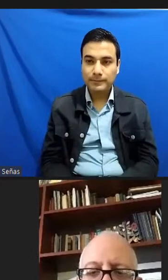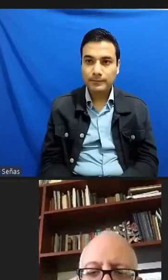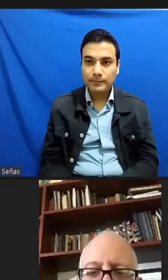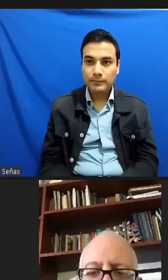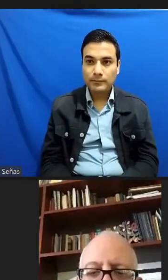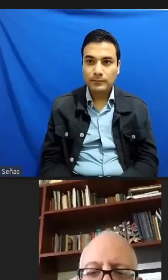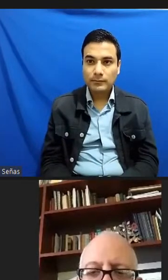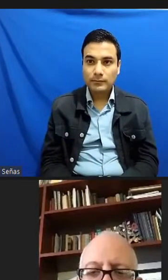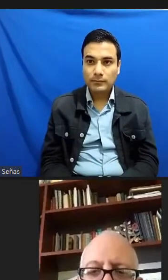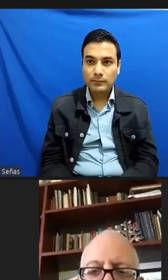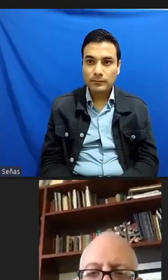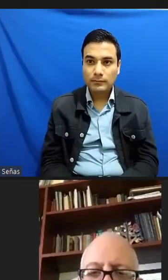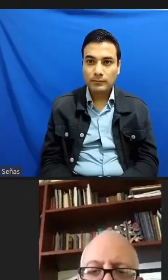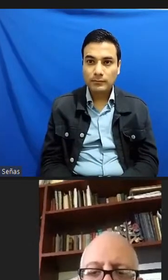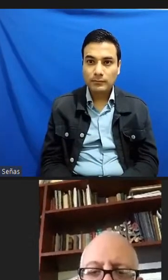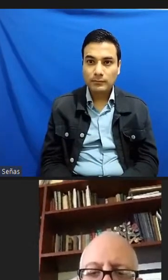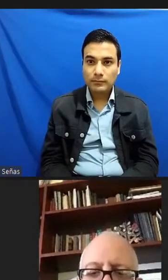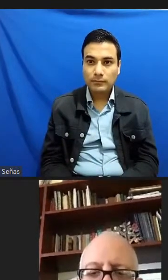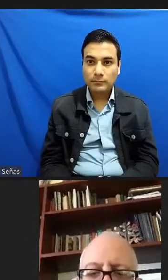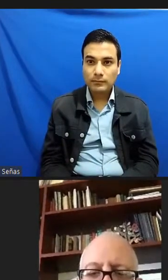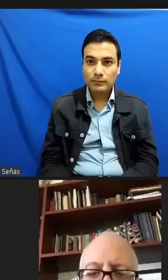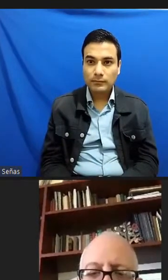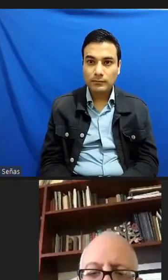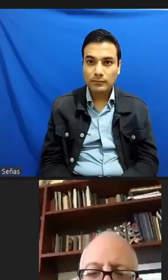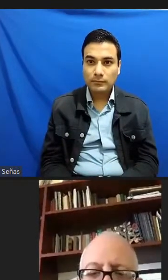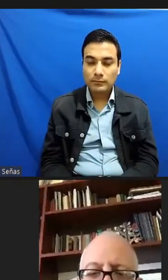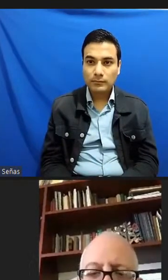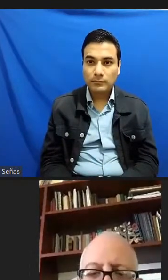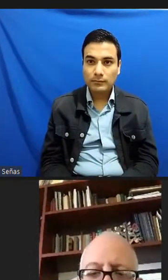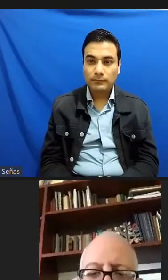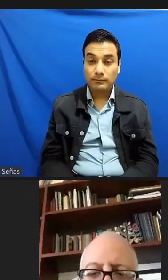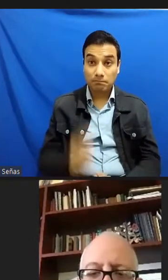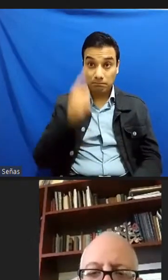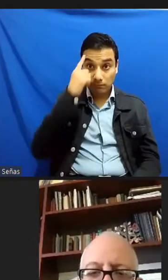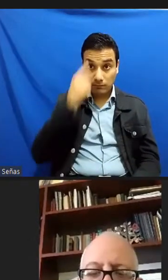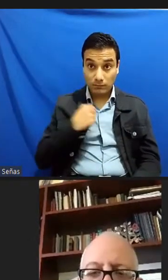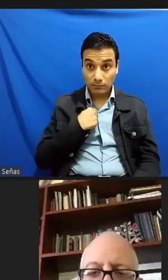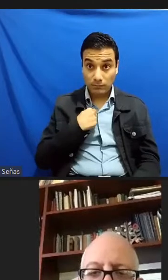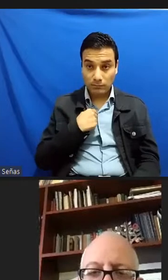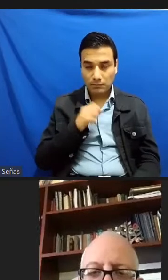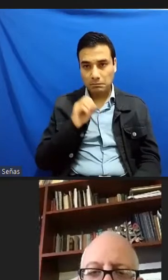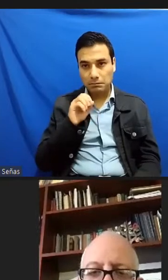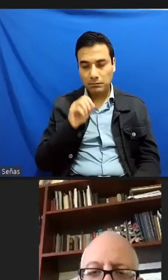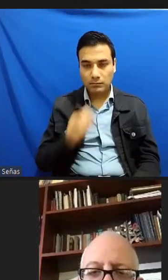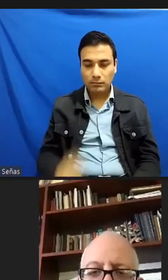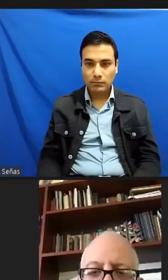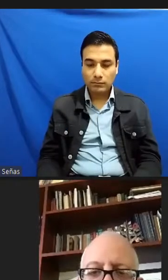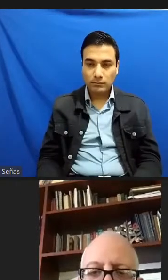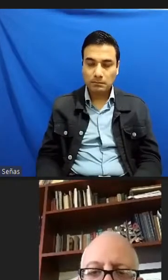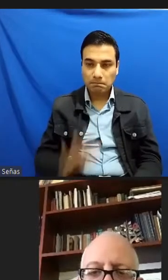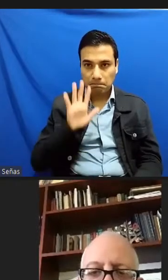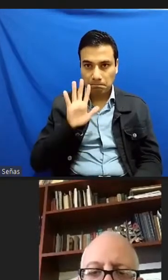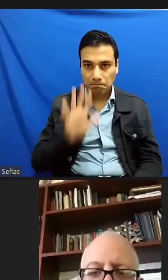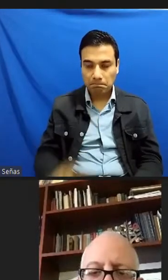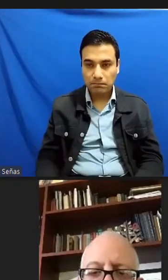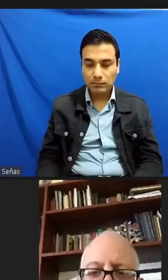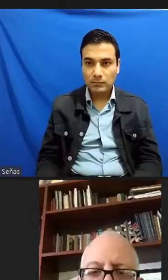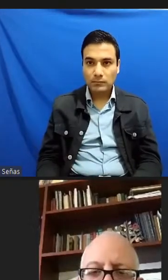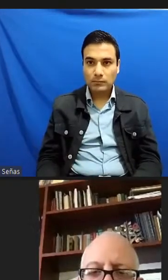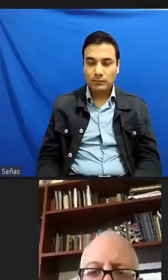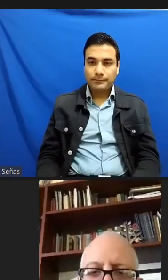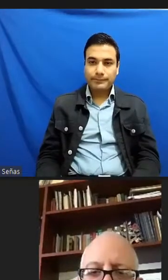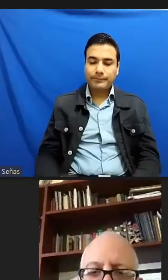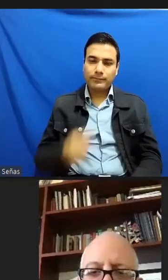continuo para mí en particular sí no para yo sí necesito siempre un dispositivo de